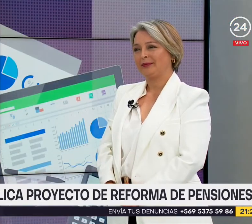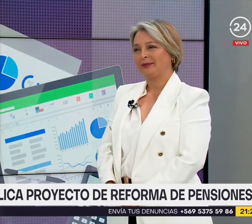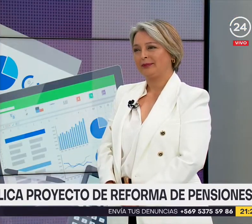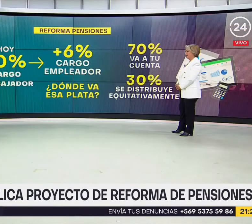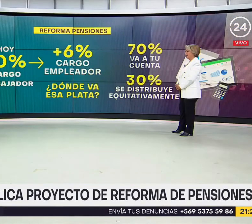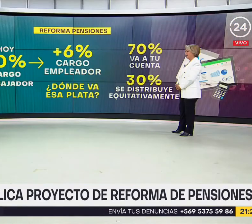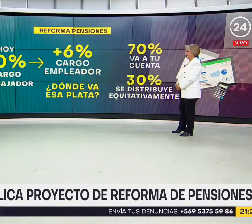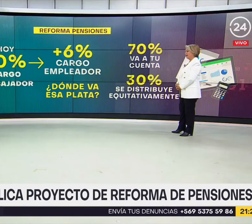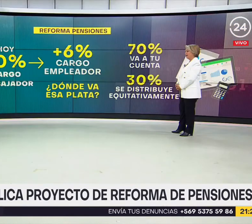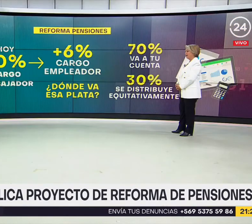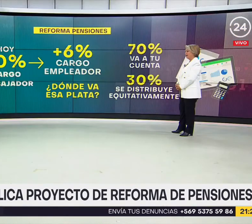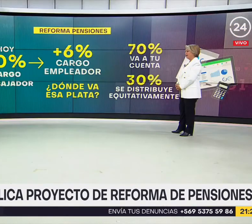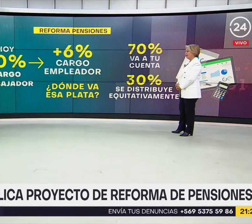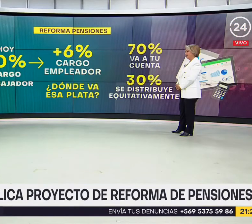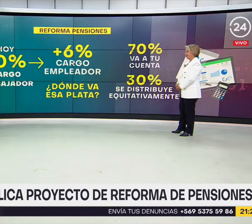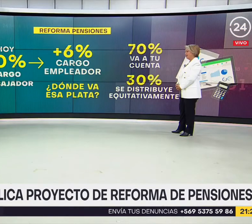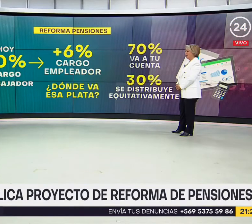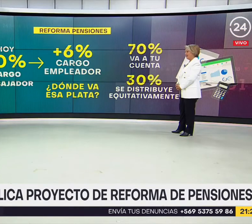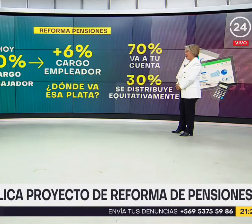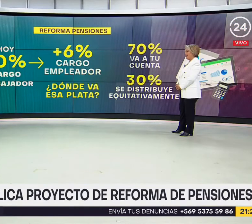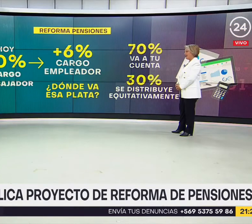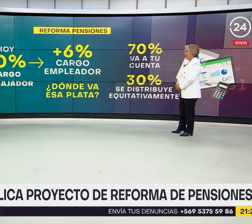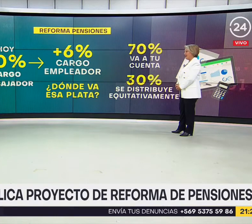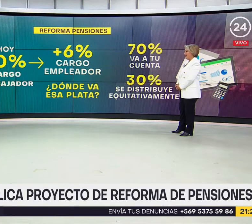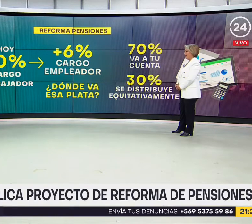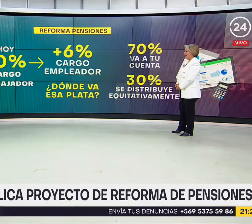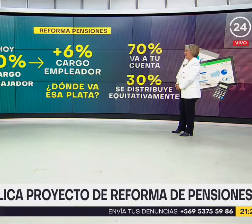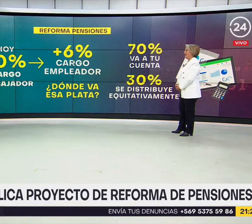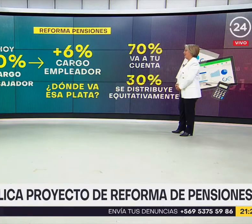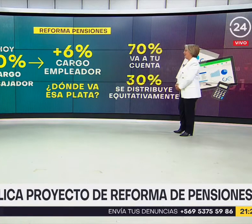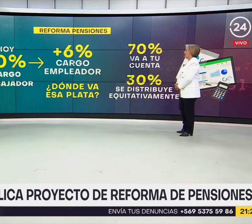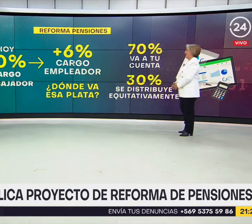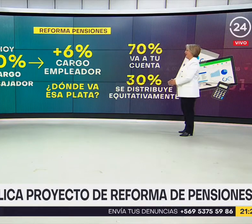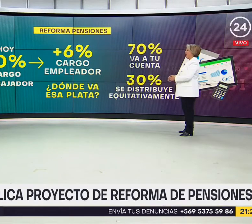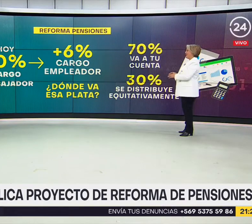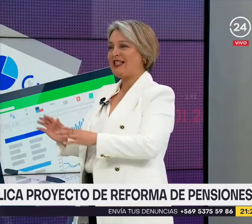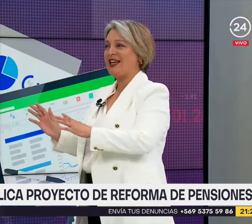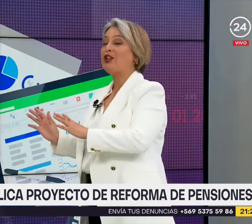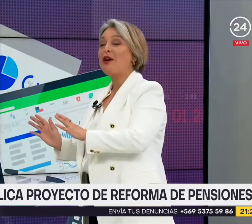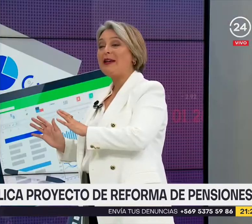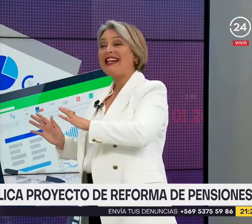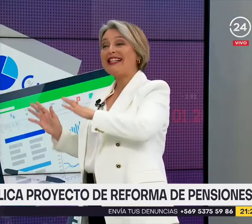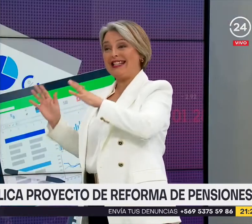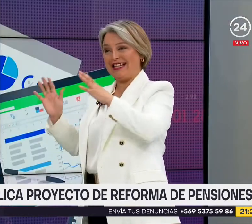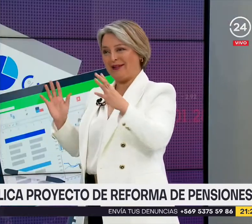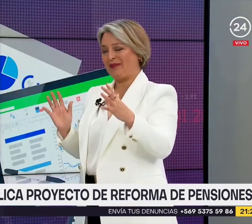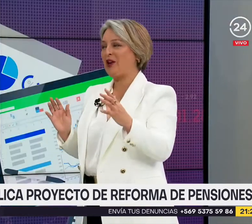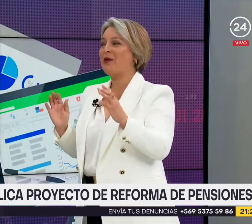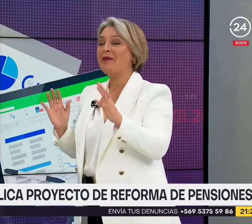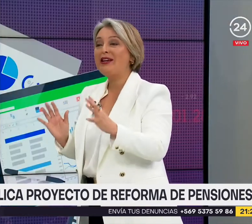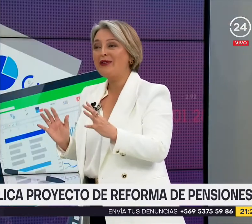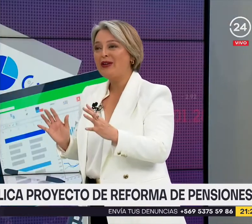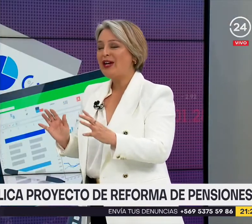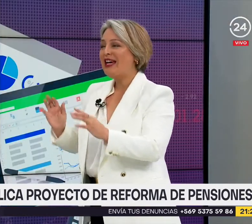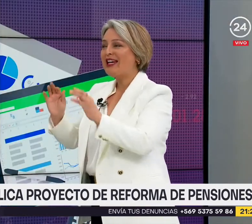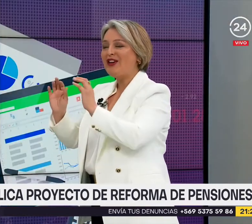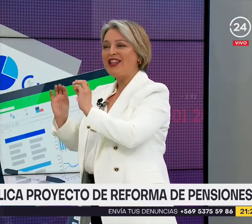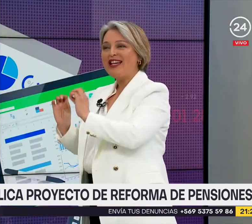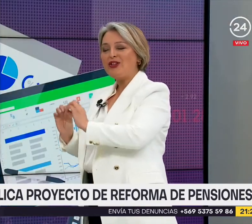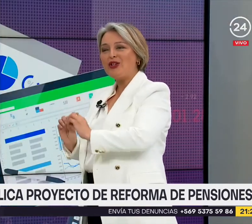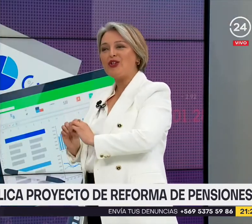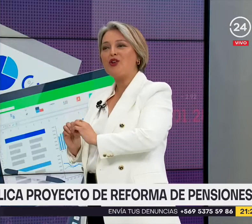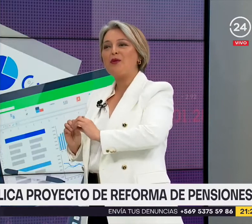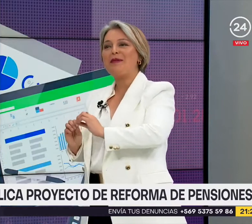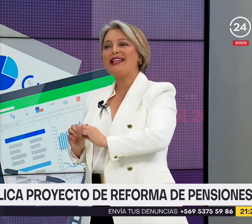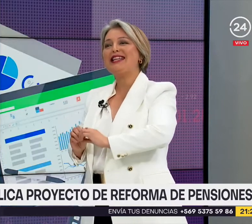de vuelta como mi pensión, o no? ¿Va ser distribuida de alguna manera? Claro que sí. Esto va a operar así. Lo primero es